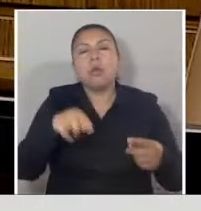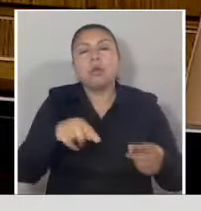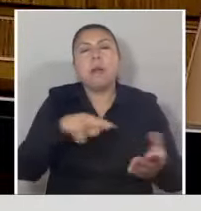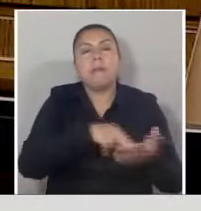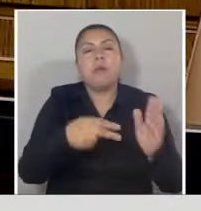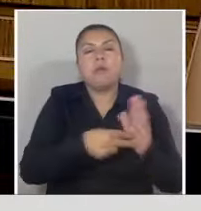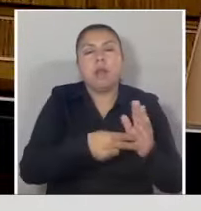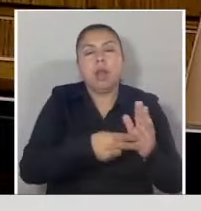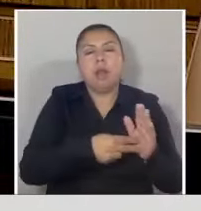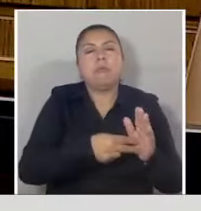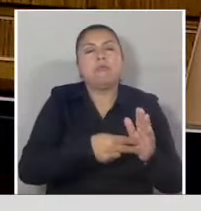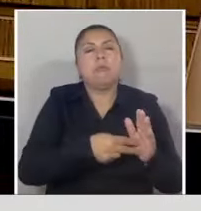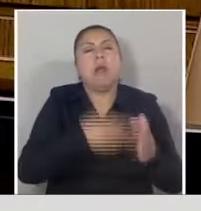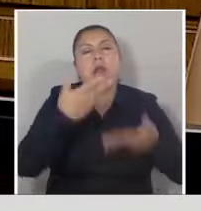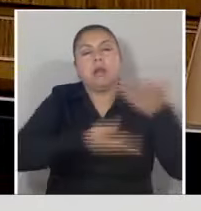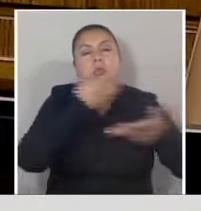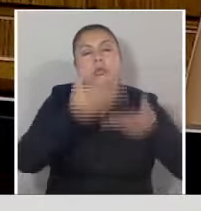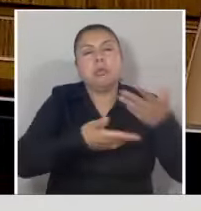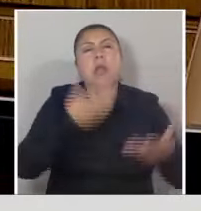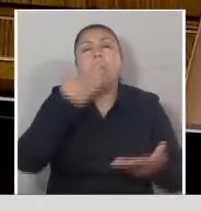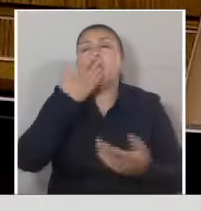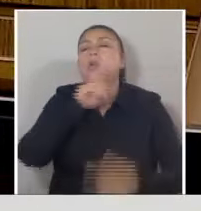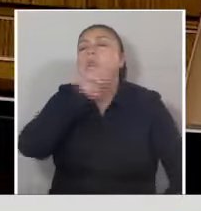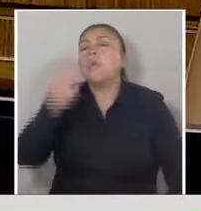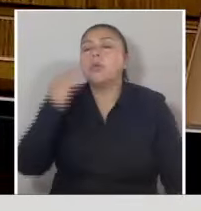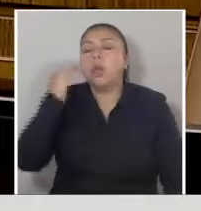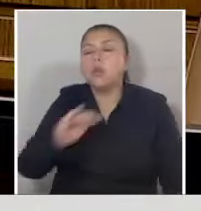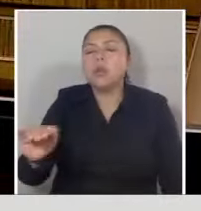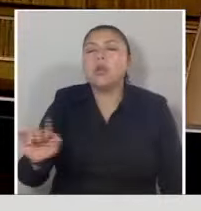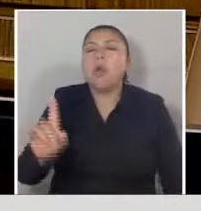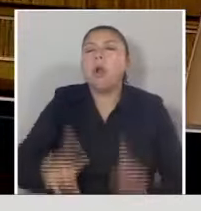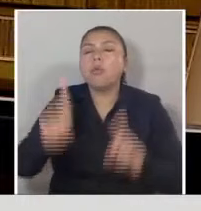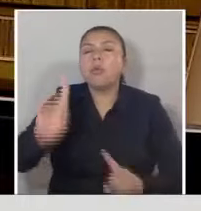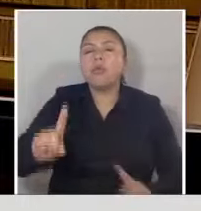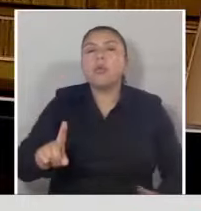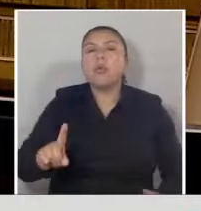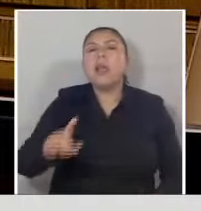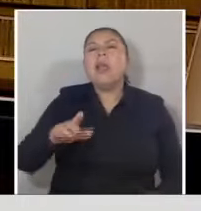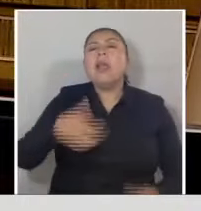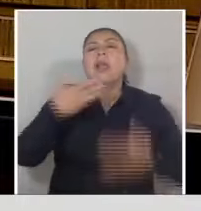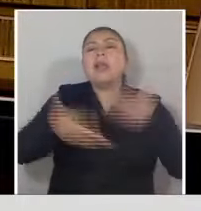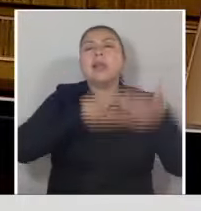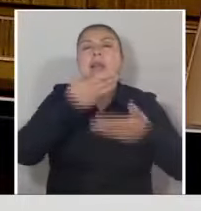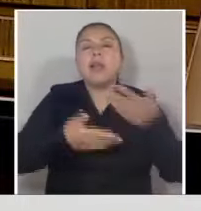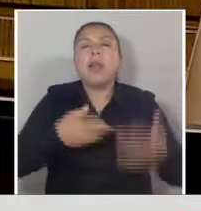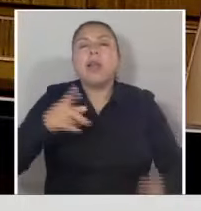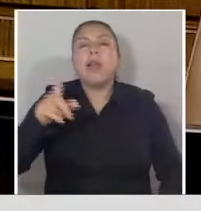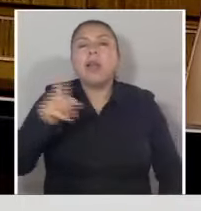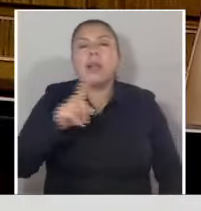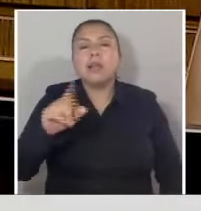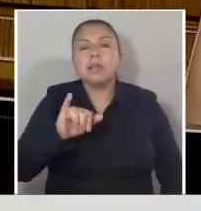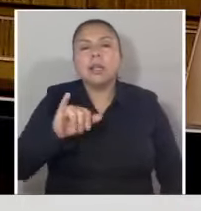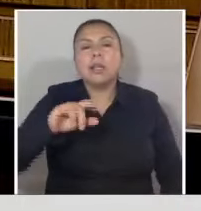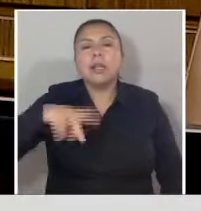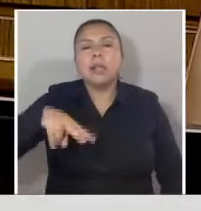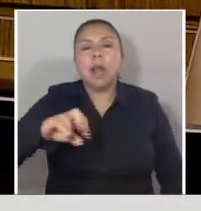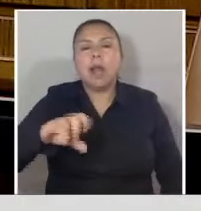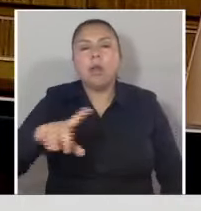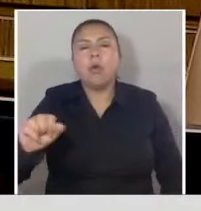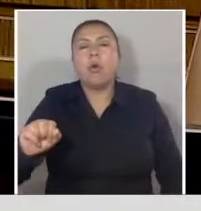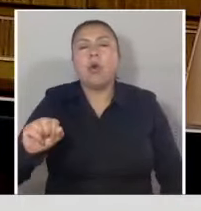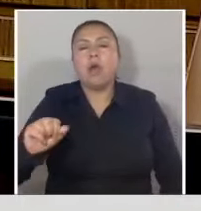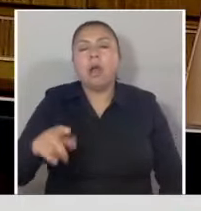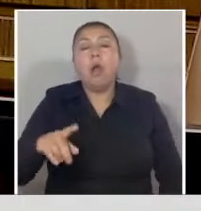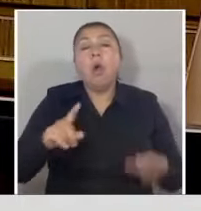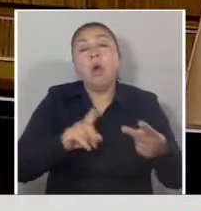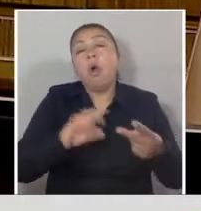canta. Y cuando uno le pregunta a los menores de edad, algunos dicen muy leante el que hacen las canciones del cartel de Sinaloa o el de Jalisco Nueva Generación. A mí